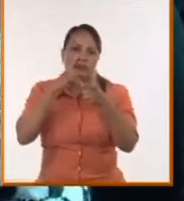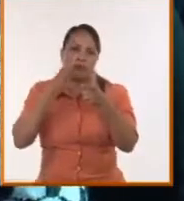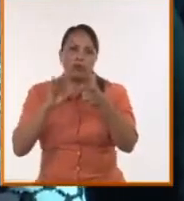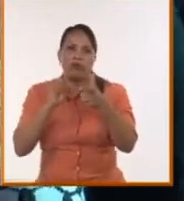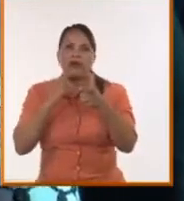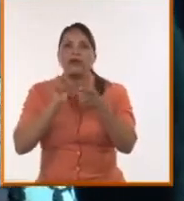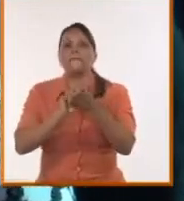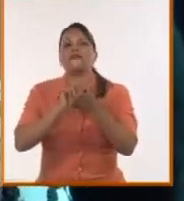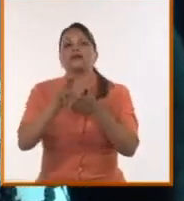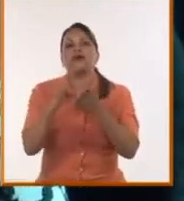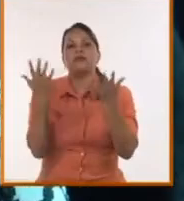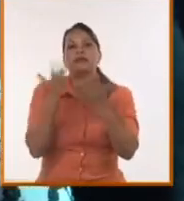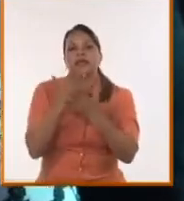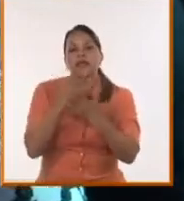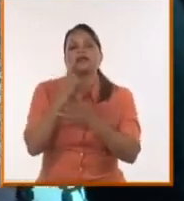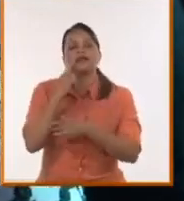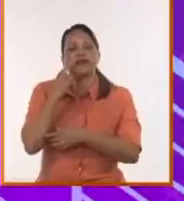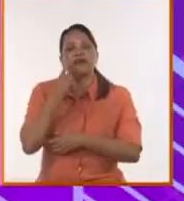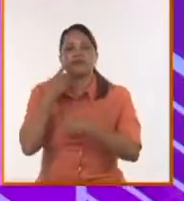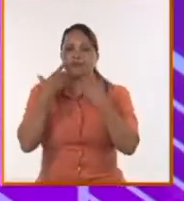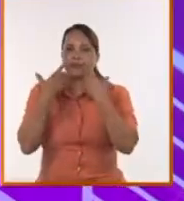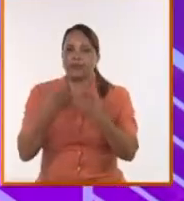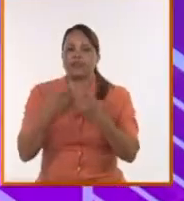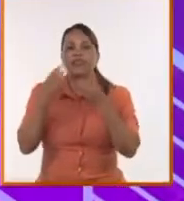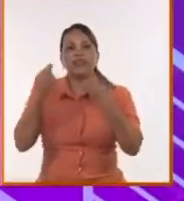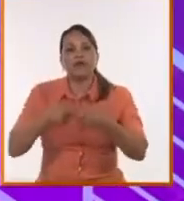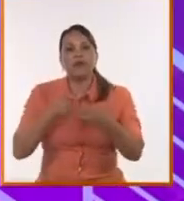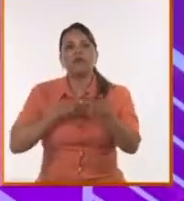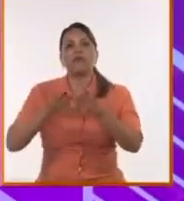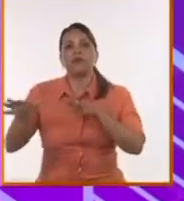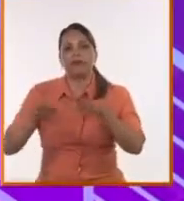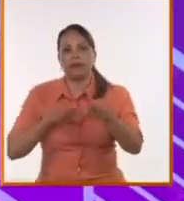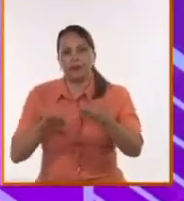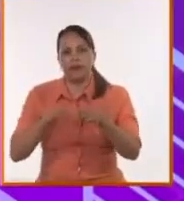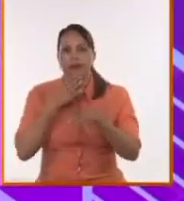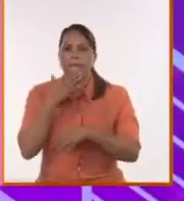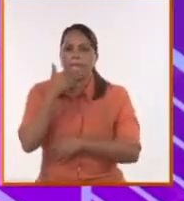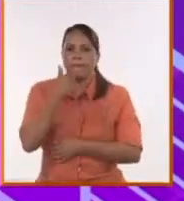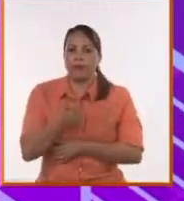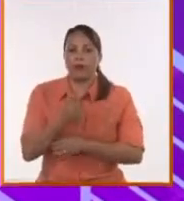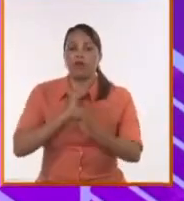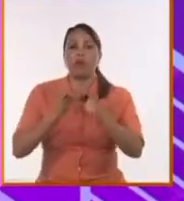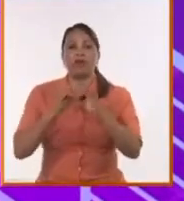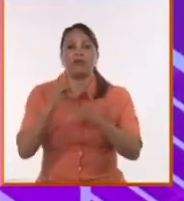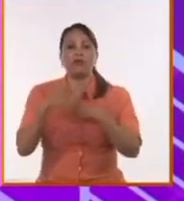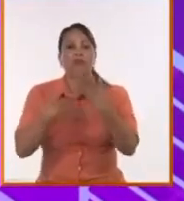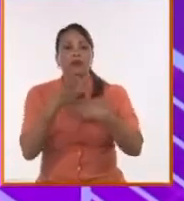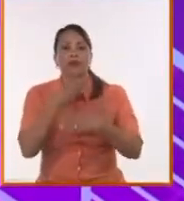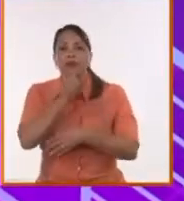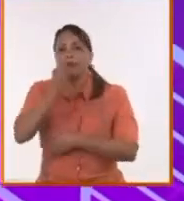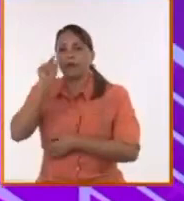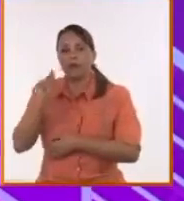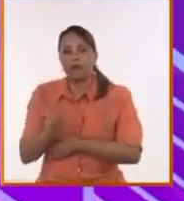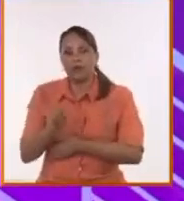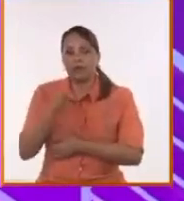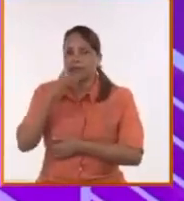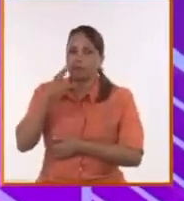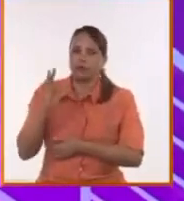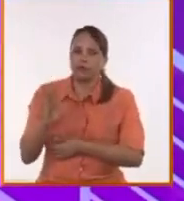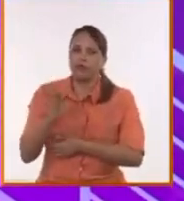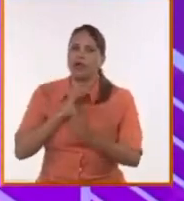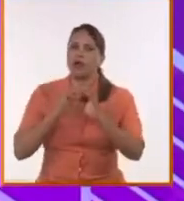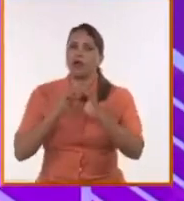mensaje va para quién. Y tenemos que especializarnos. La comunicación hoy no es solamente un problema de los periodistas, no es solo un problema de los